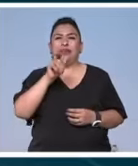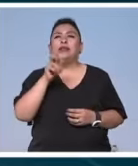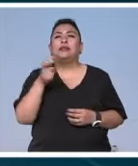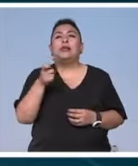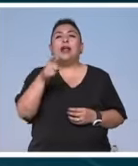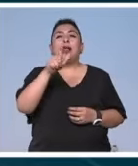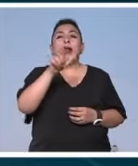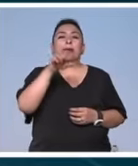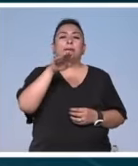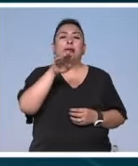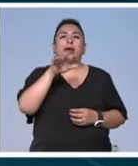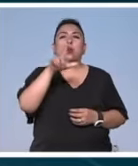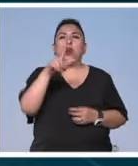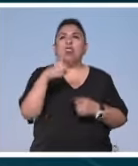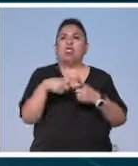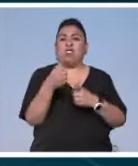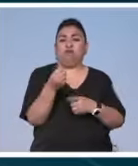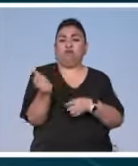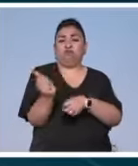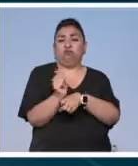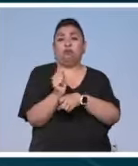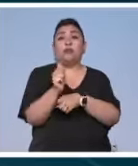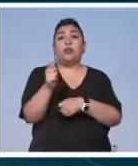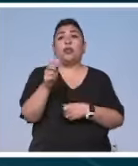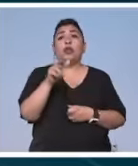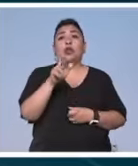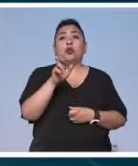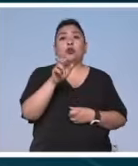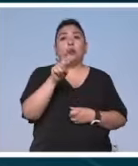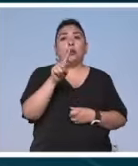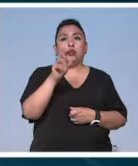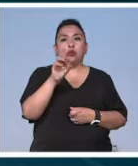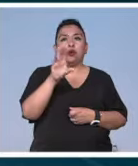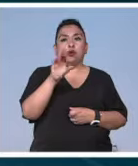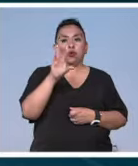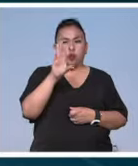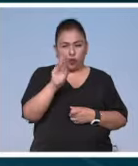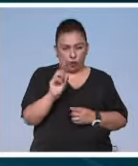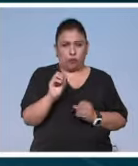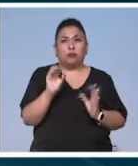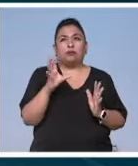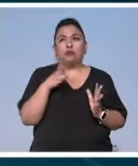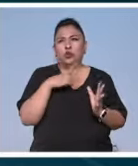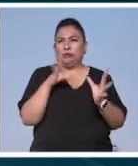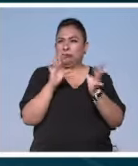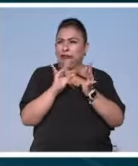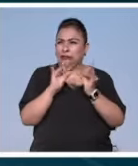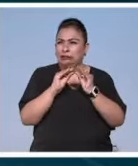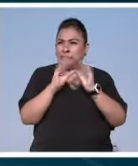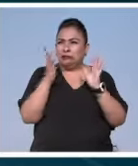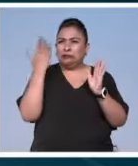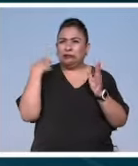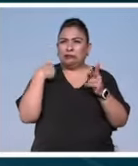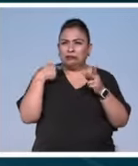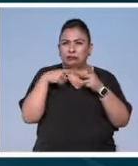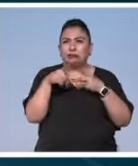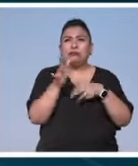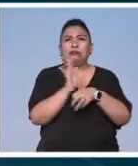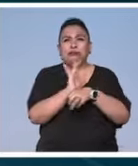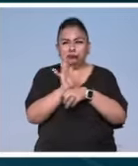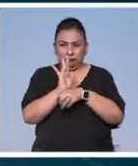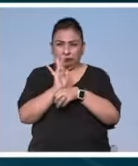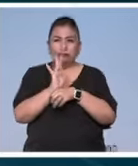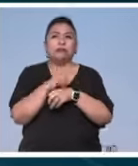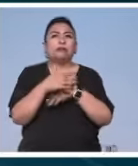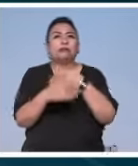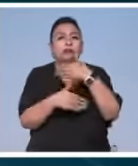interpretado de manera definitiva por Roberto Cobo aunque demasiado explicativa en su inicio la película va